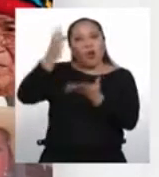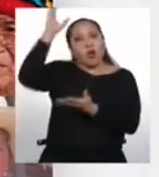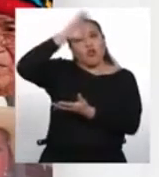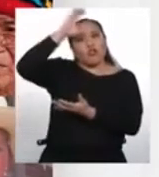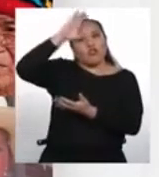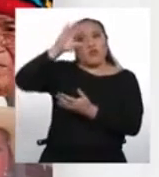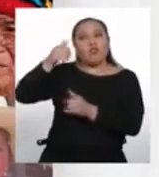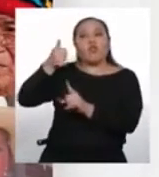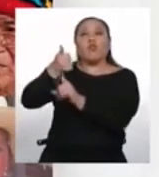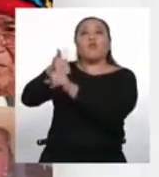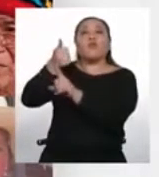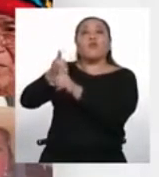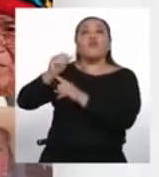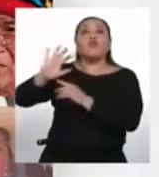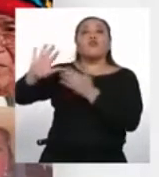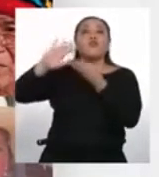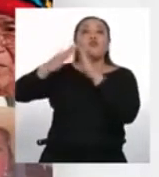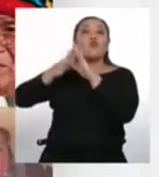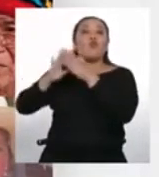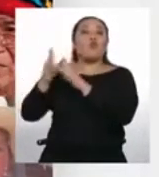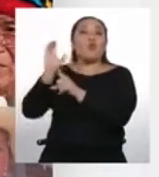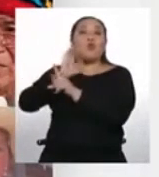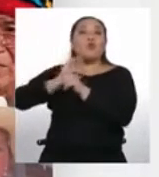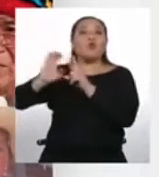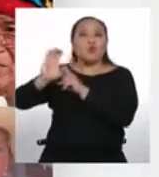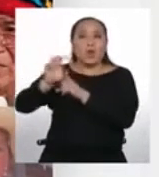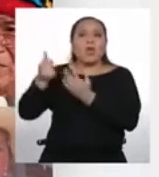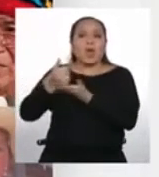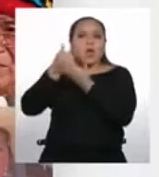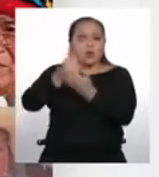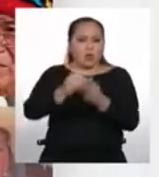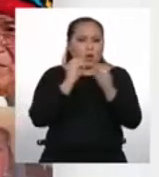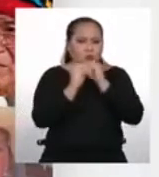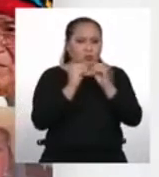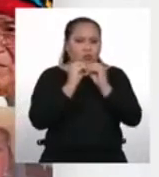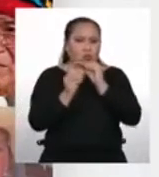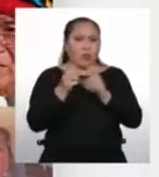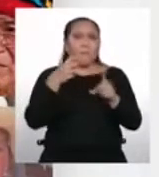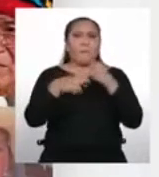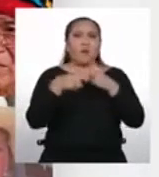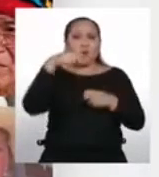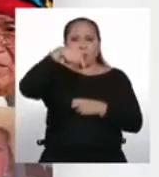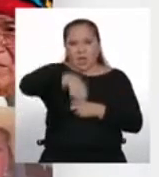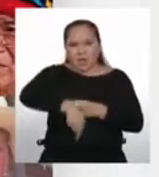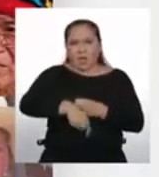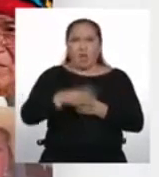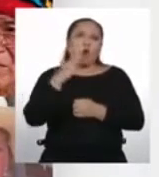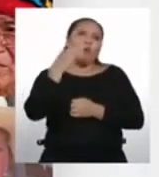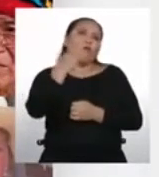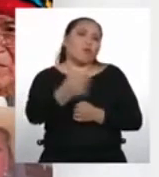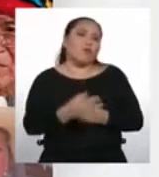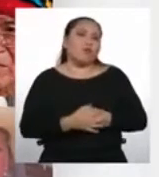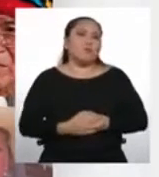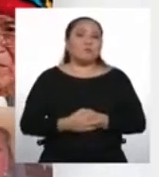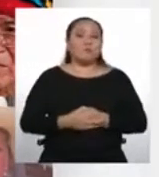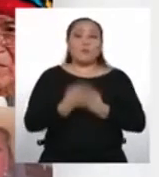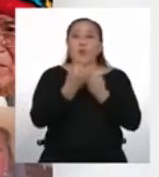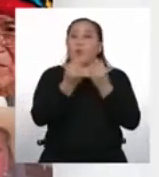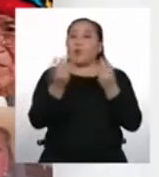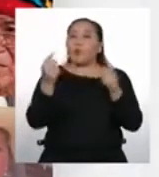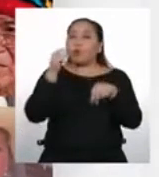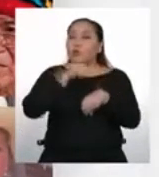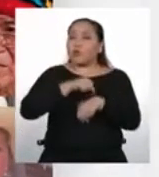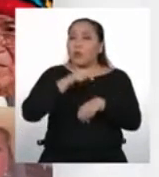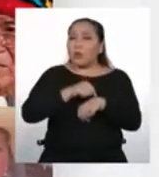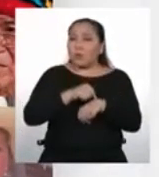ancestral que puede contribuir a solucionar problemas del presente y del futuro. Durante mucho tiempo,